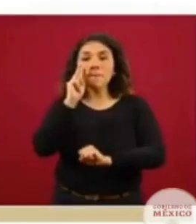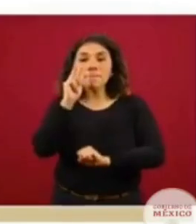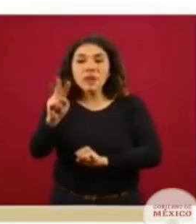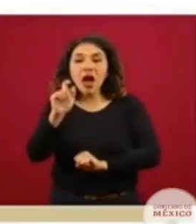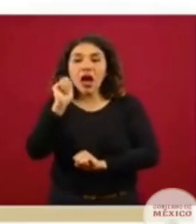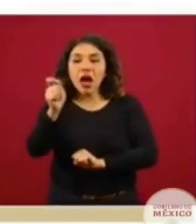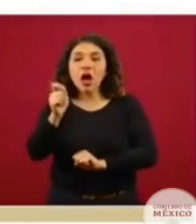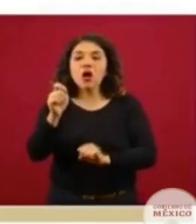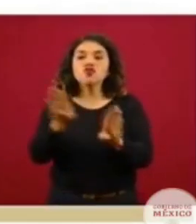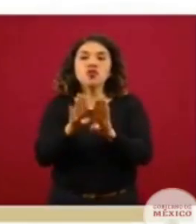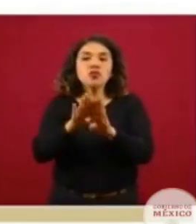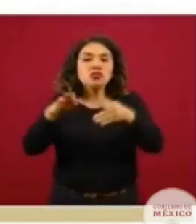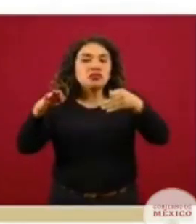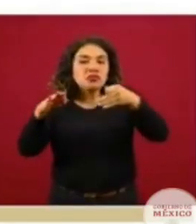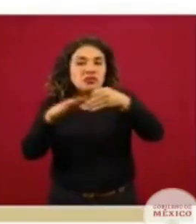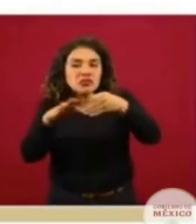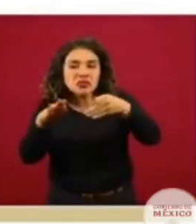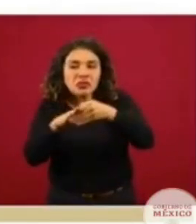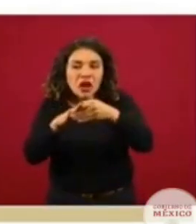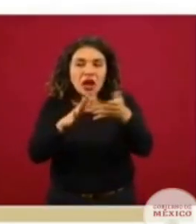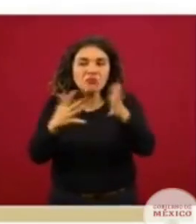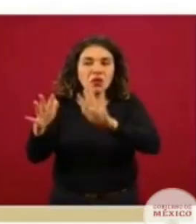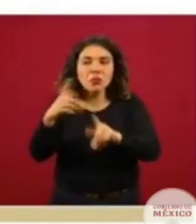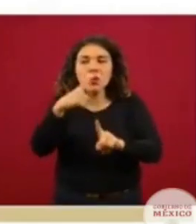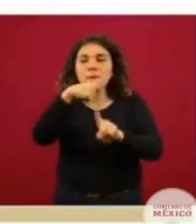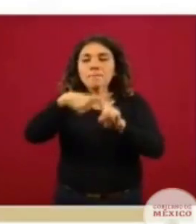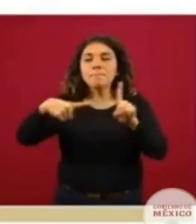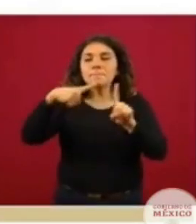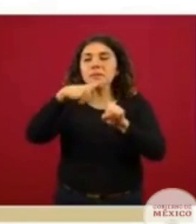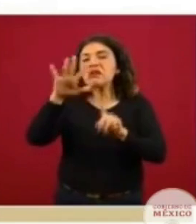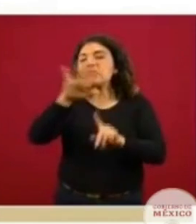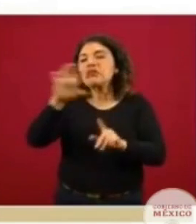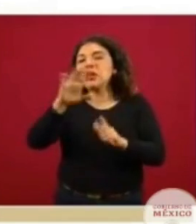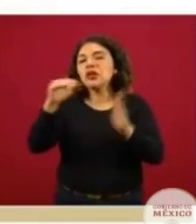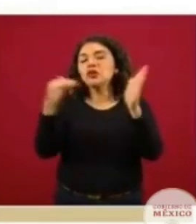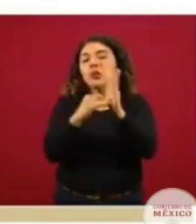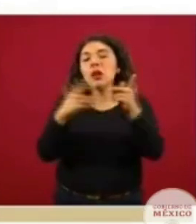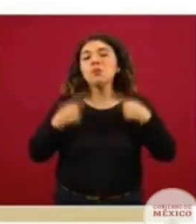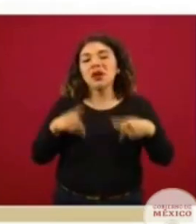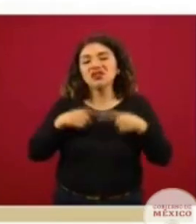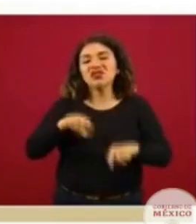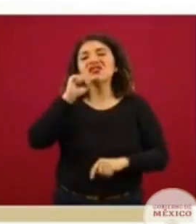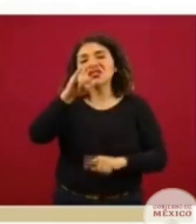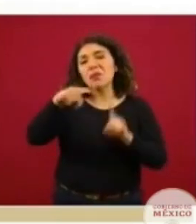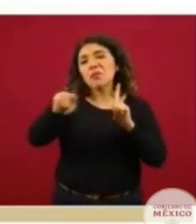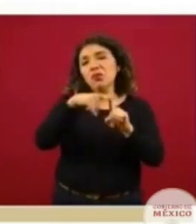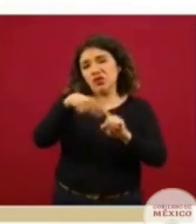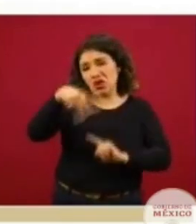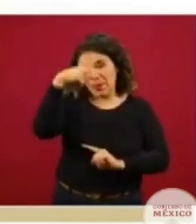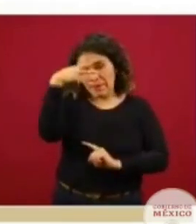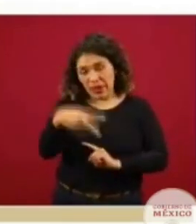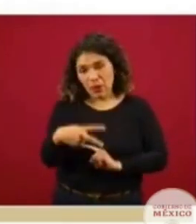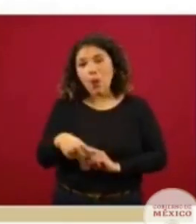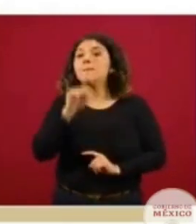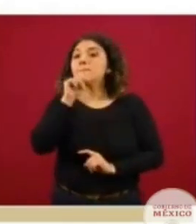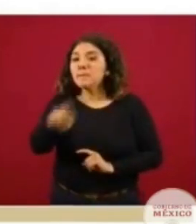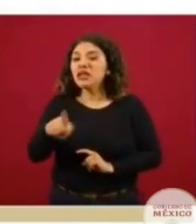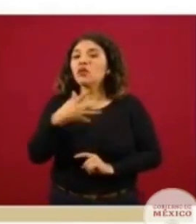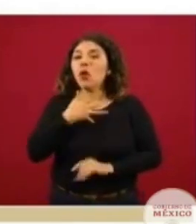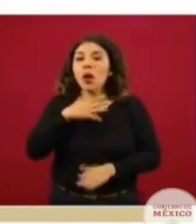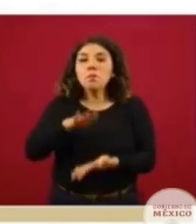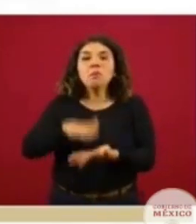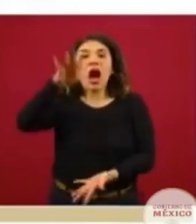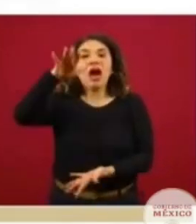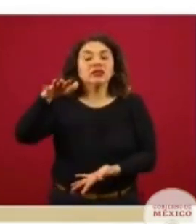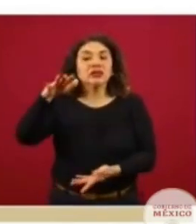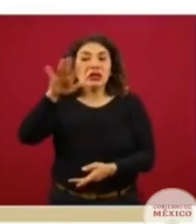prácticamente acercándonos ya al medio millón de casos confirmados para México. Pero asimismo también son ya más